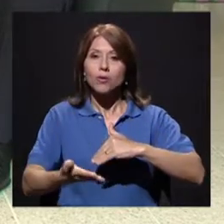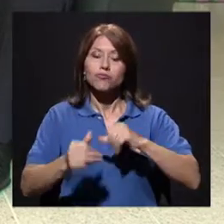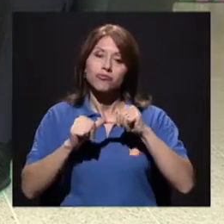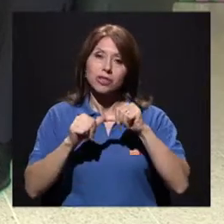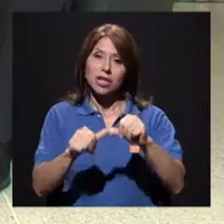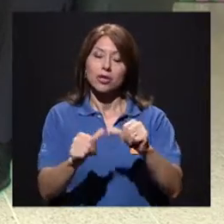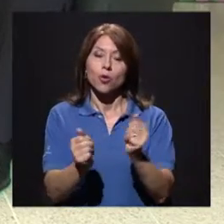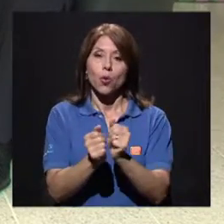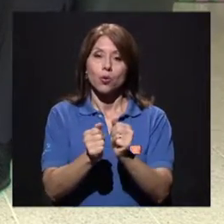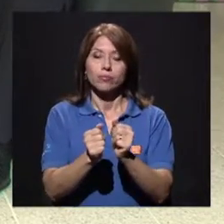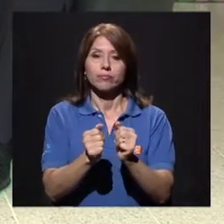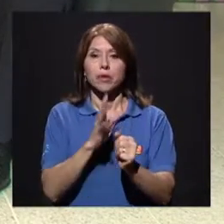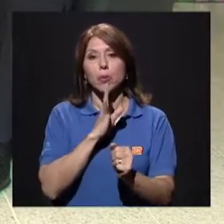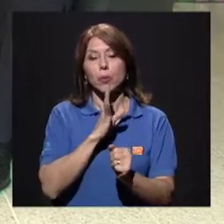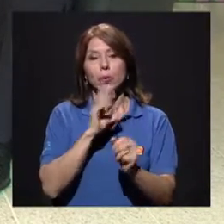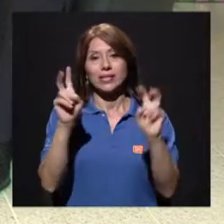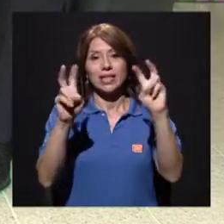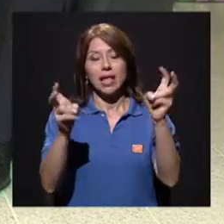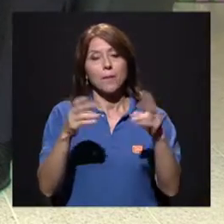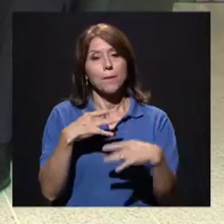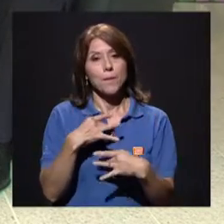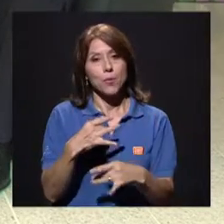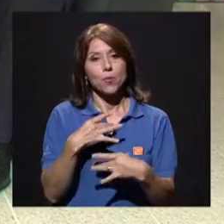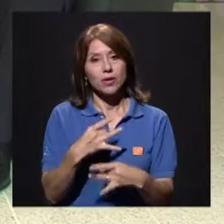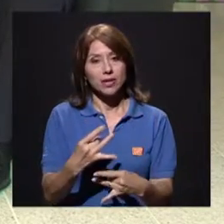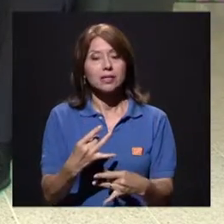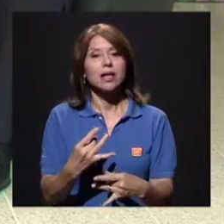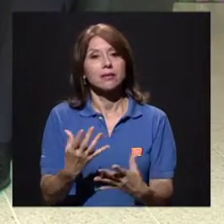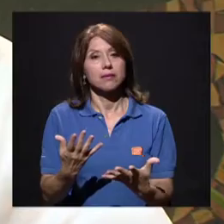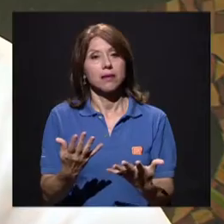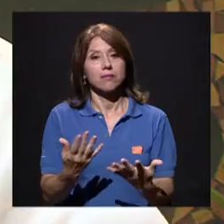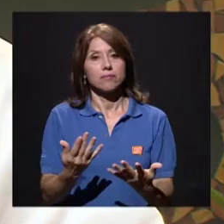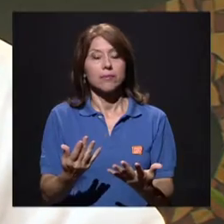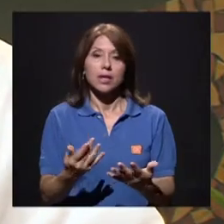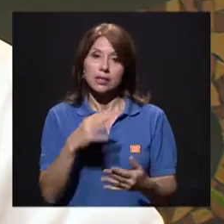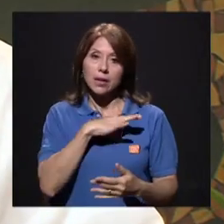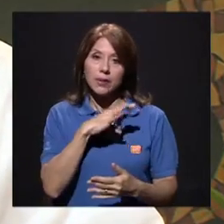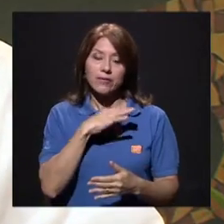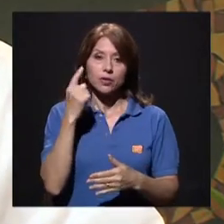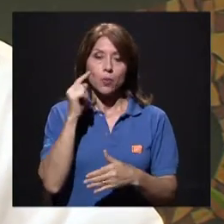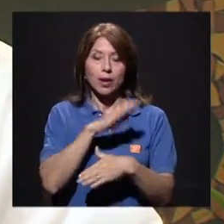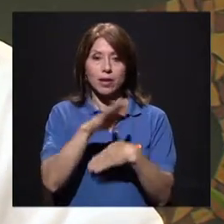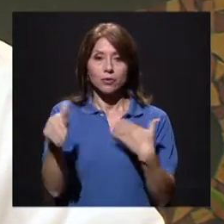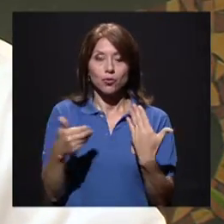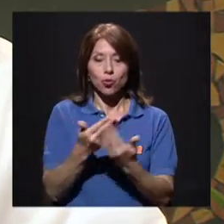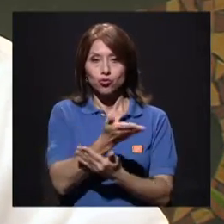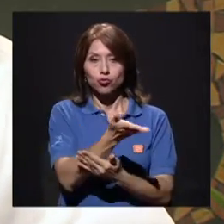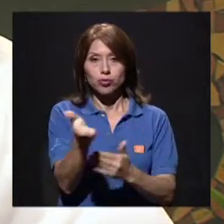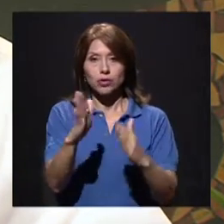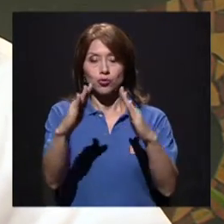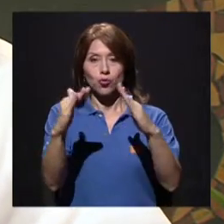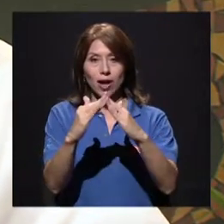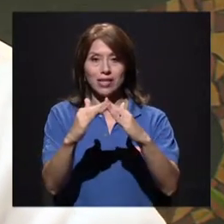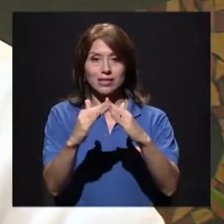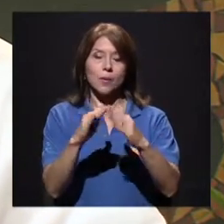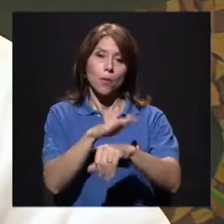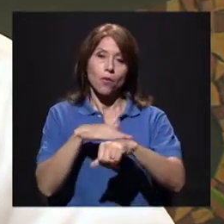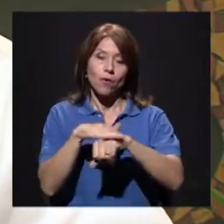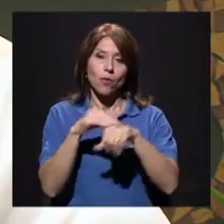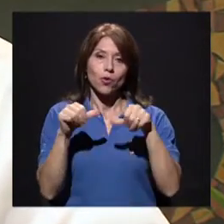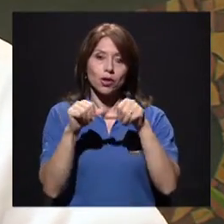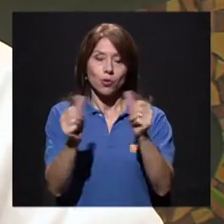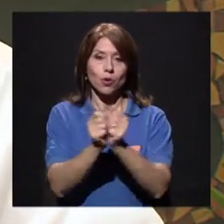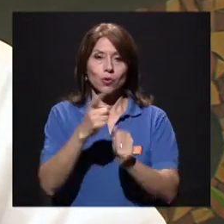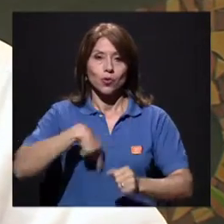seguir con este tema que creo que es muy interesante y que será de gran beneficio para todos y todos allá en sus hogares.